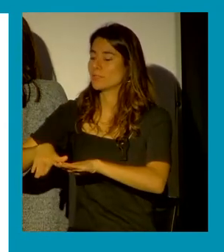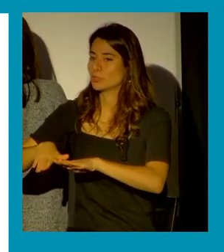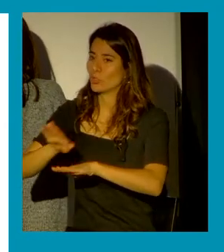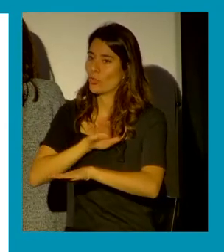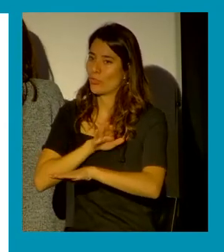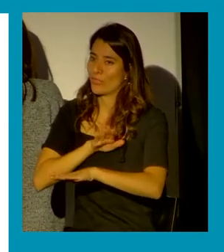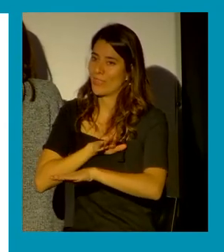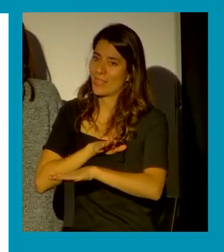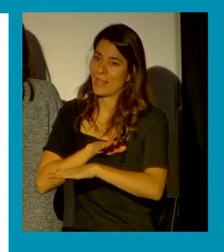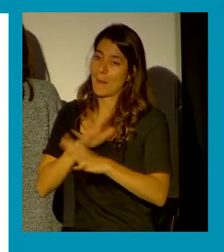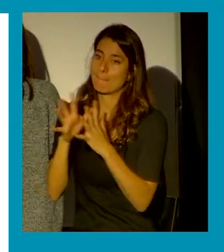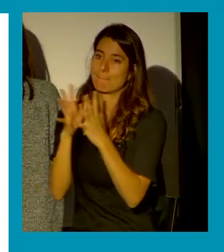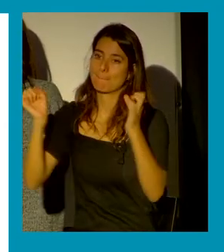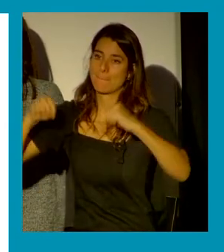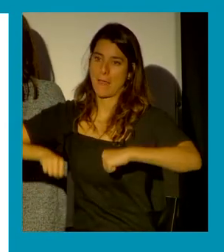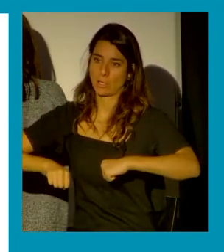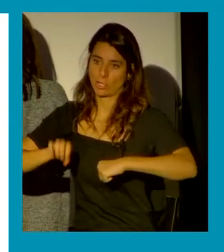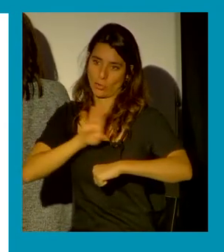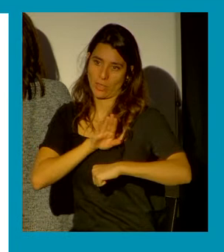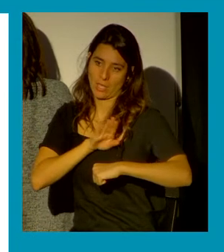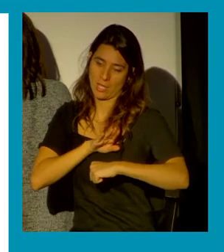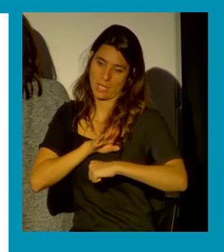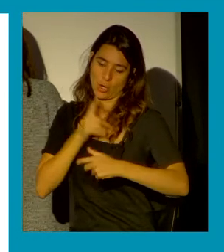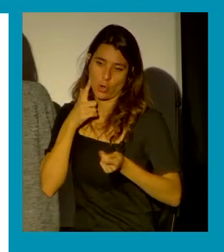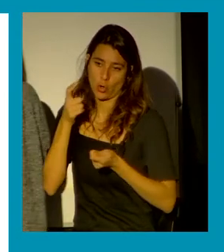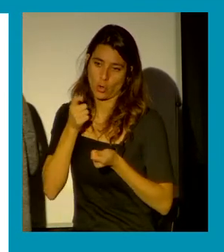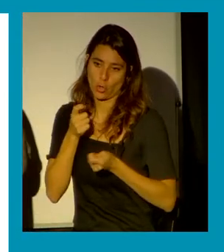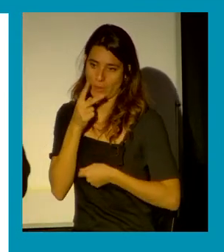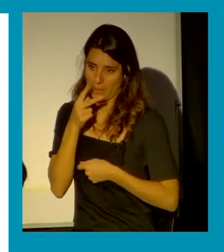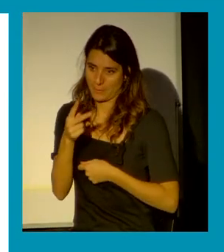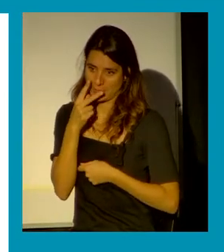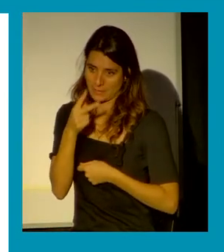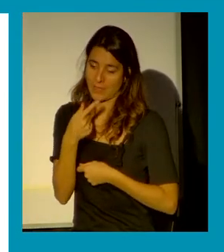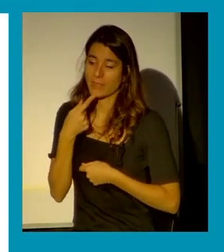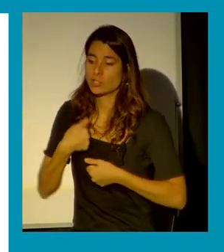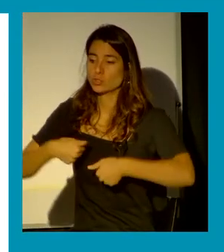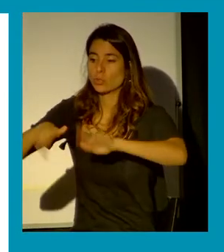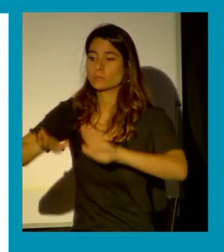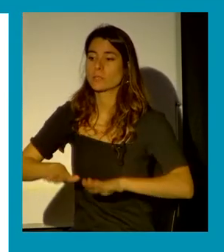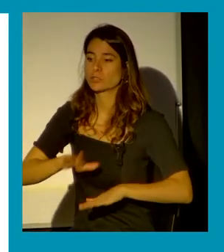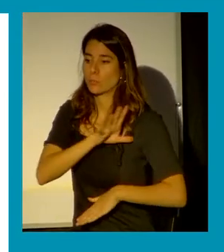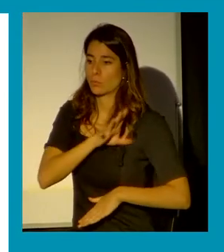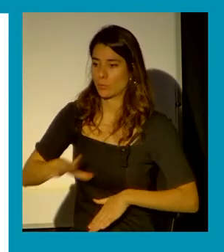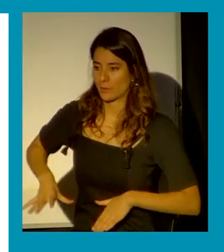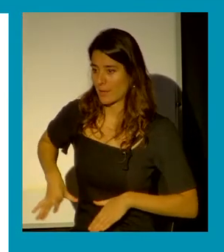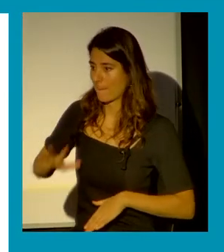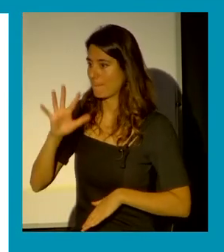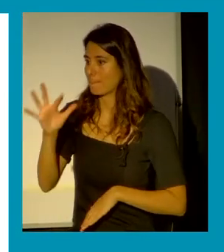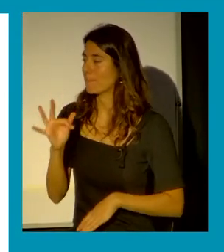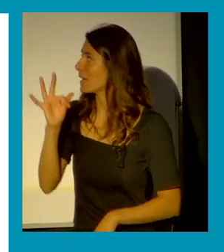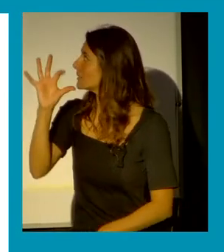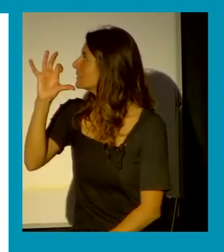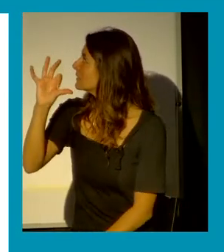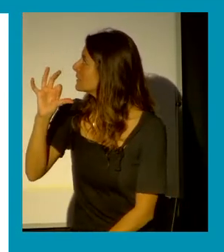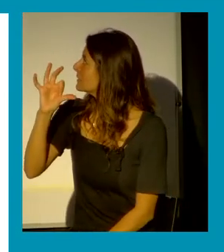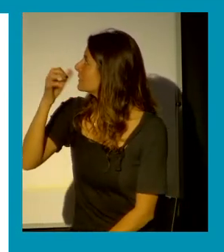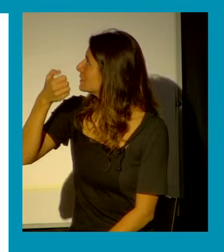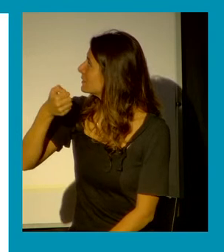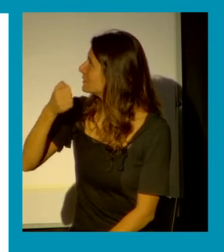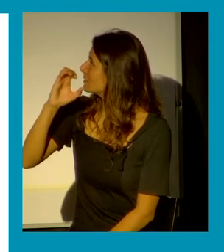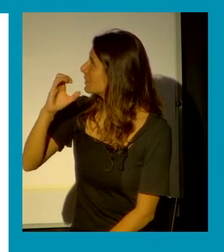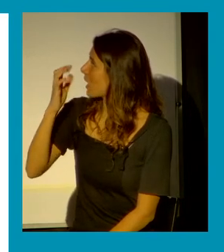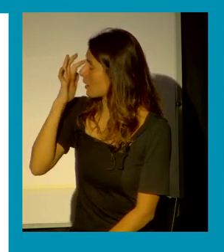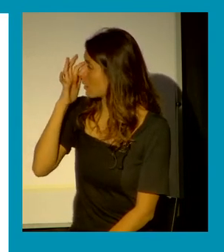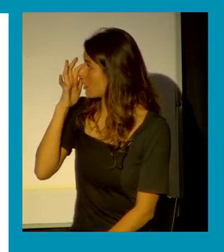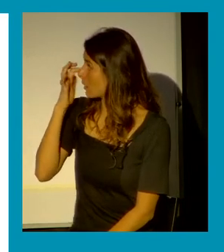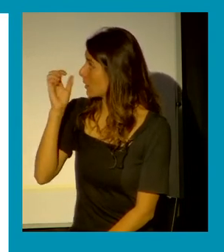provisional y de la prohibición del SAP. O cuando a veces decimos ¿qué nos puede ayudar la ley? A veces estas